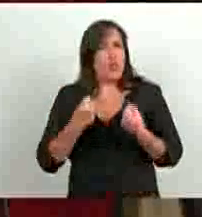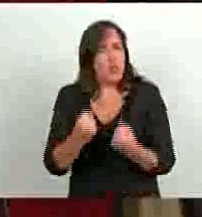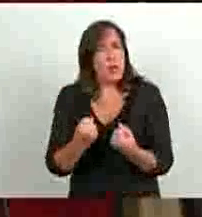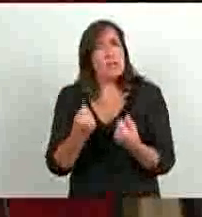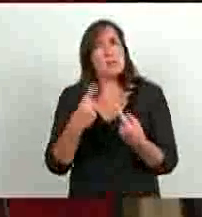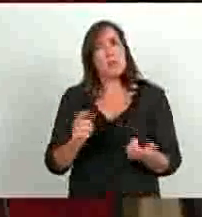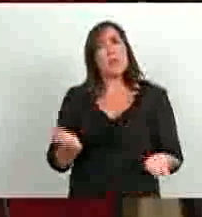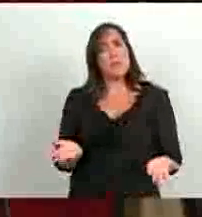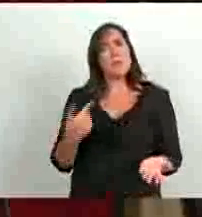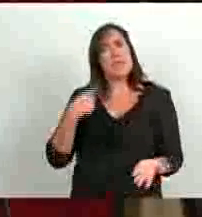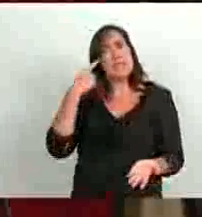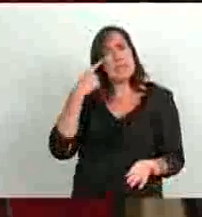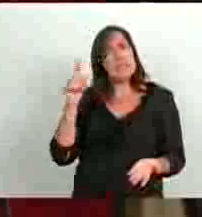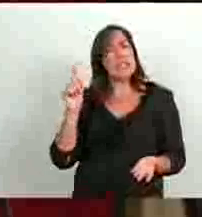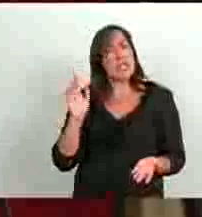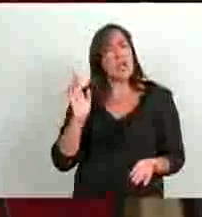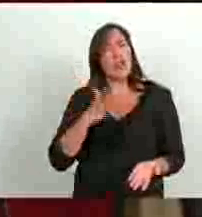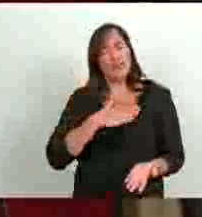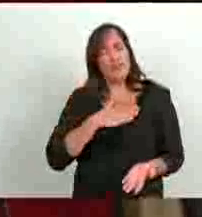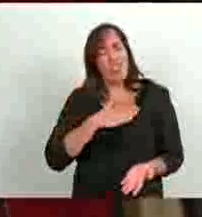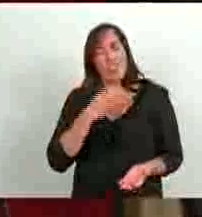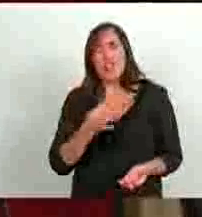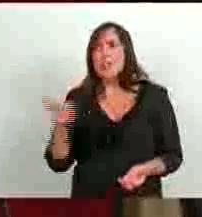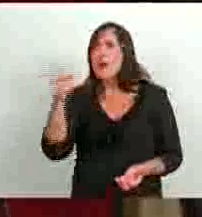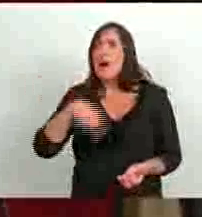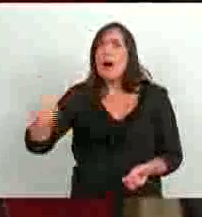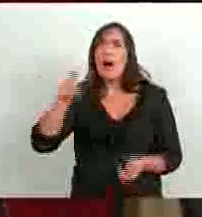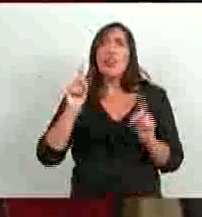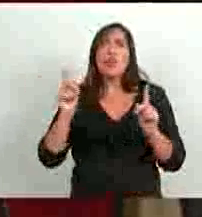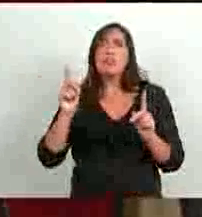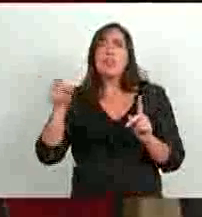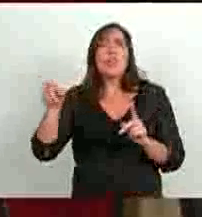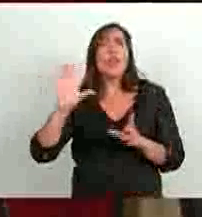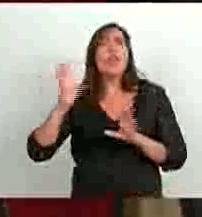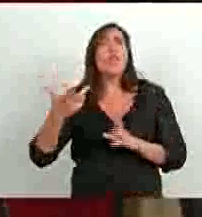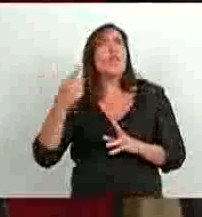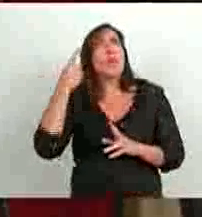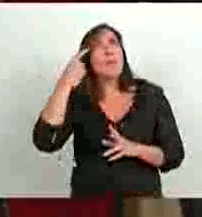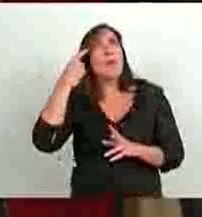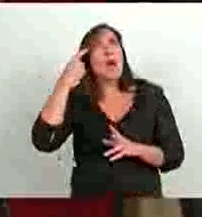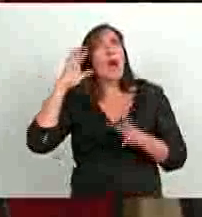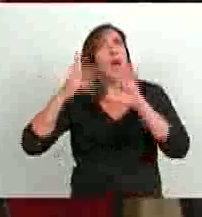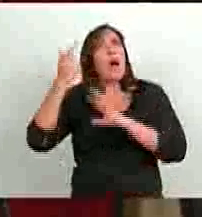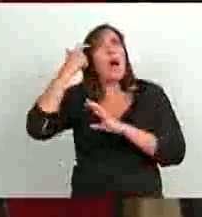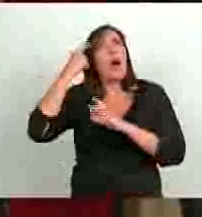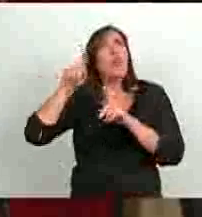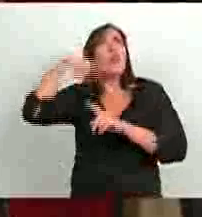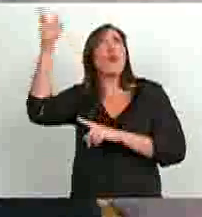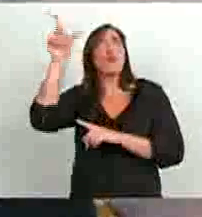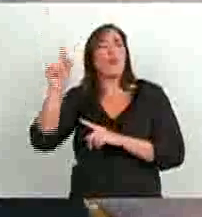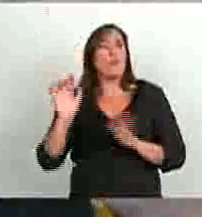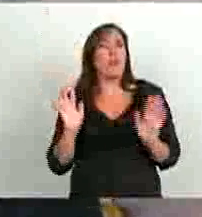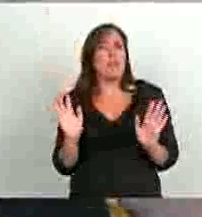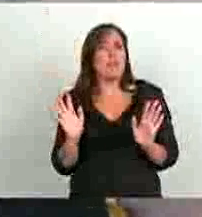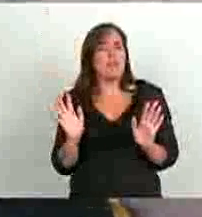creo que sinceramente y de corazón han quedado atrapados en una lógica que era la lógica de otro país, que era la